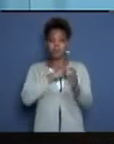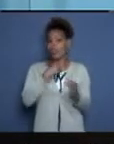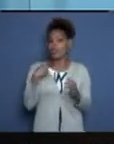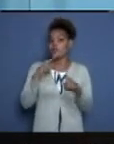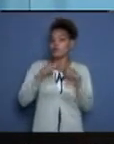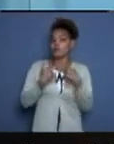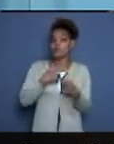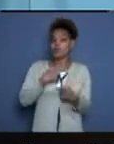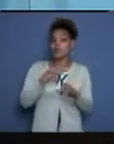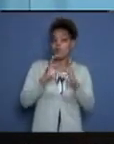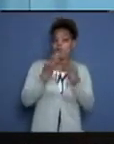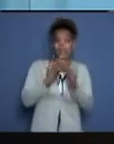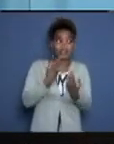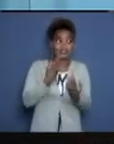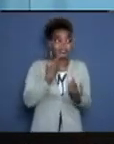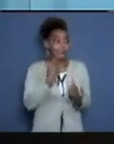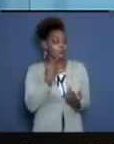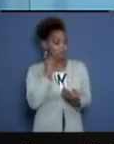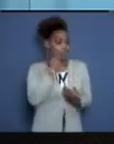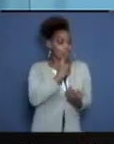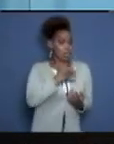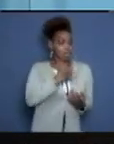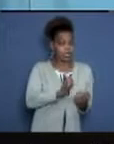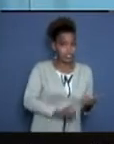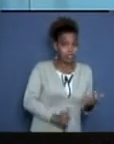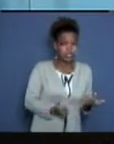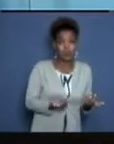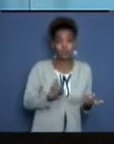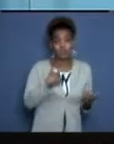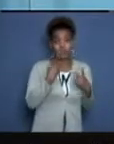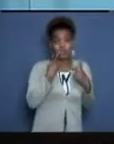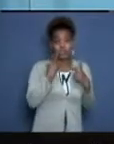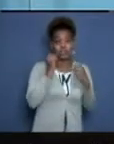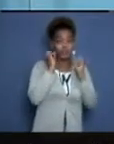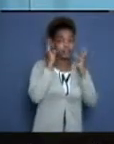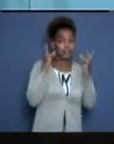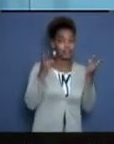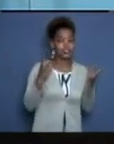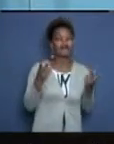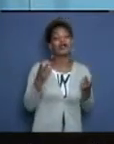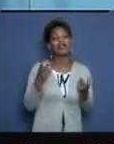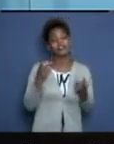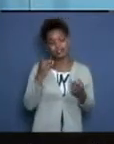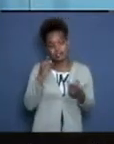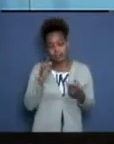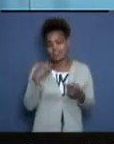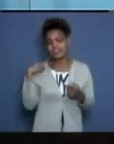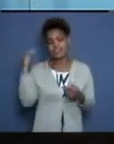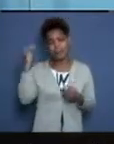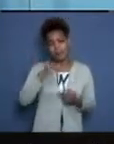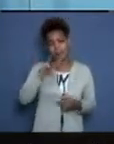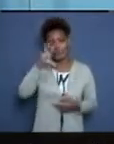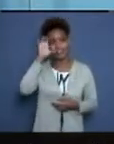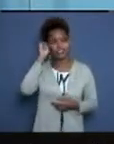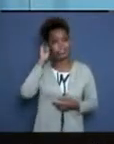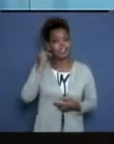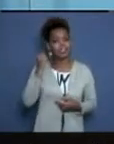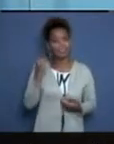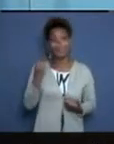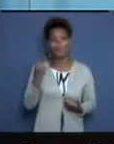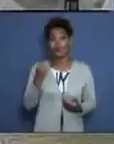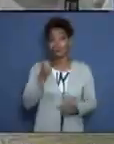escenarios, nunca vamos a tener cómo pagarles al personal médico y de servicio que ha apoyado la COVID-19.